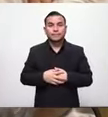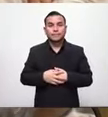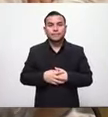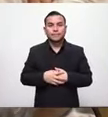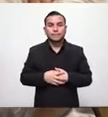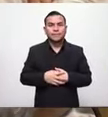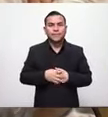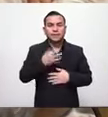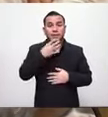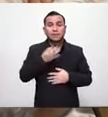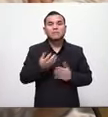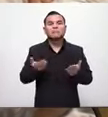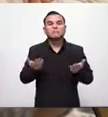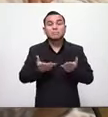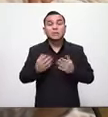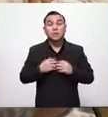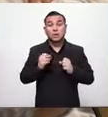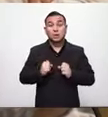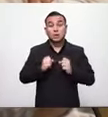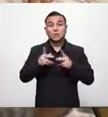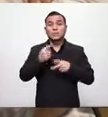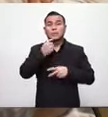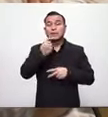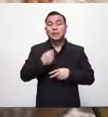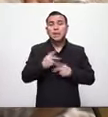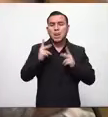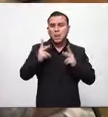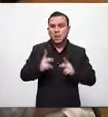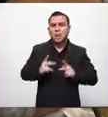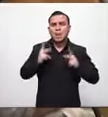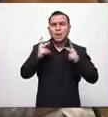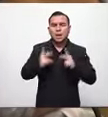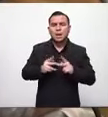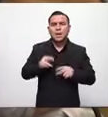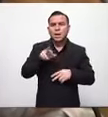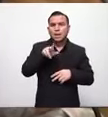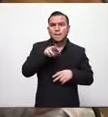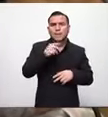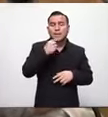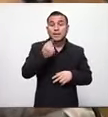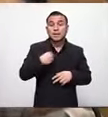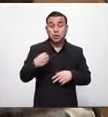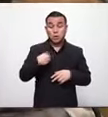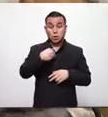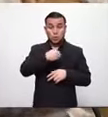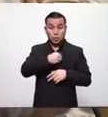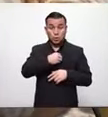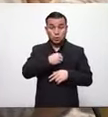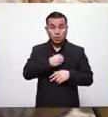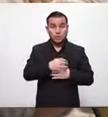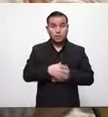he tenido la oportunidad de hablar con varios amigos que son médicos